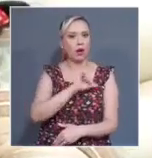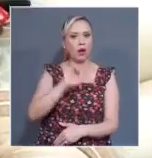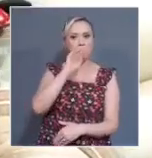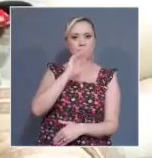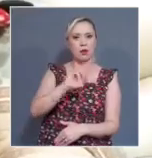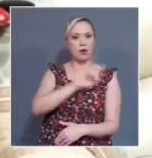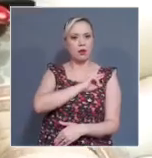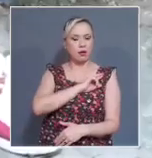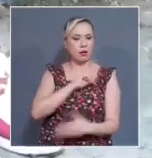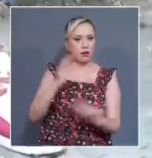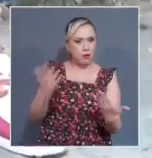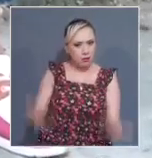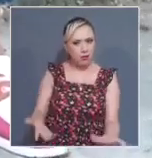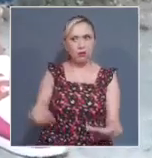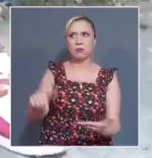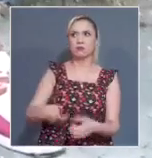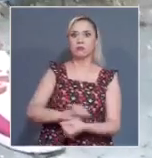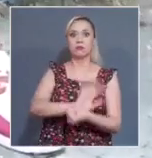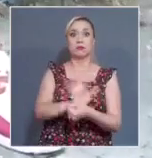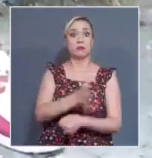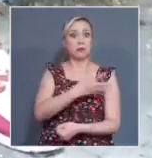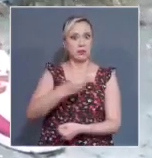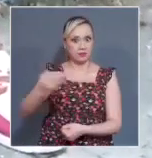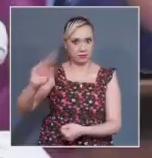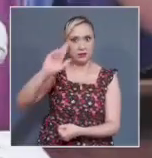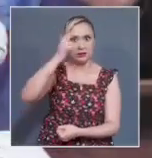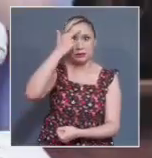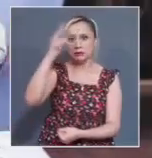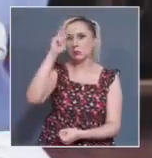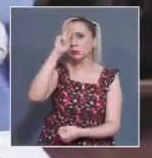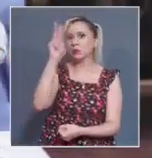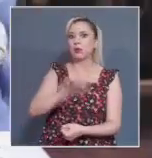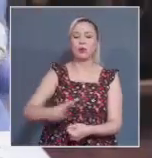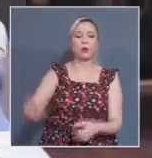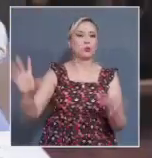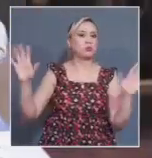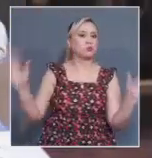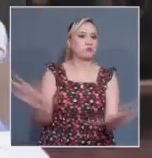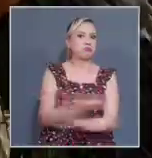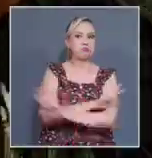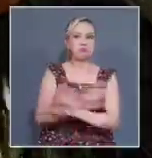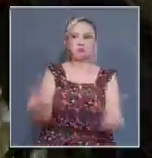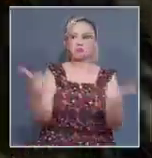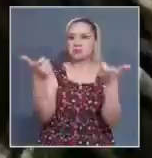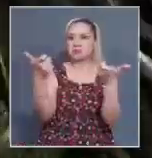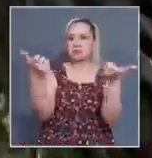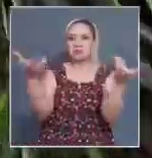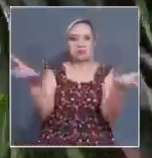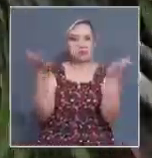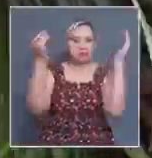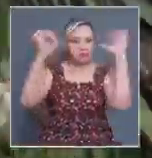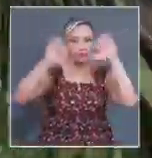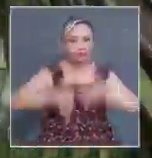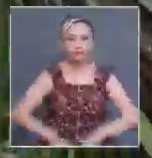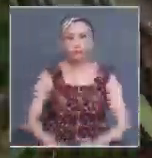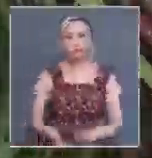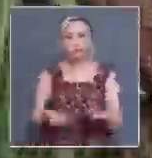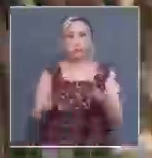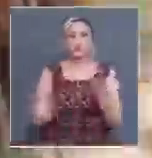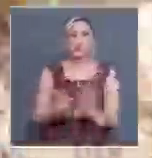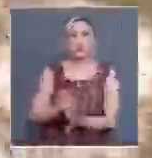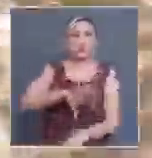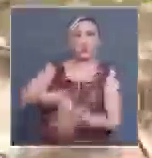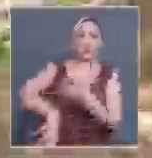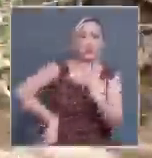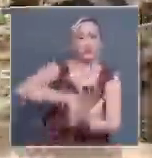contexto de la pandemia del COVID-19 perdieron casi por completo la posibilidad de proveerse por sus propios medios de las